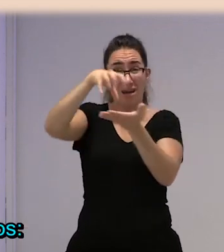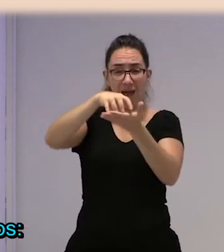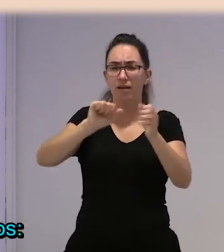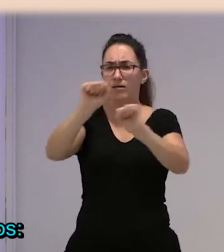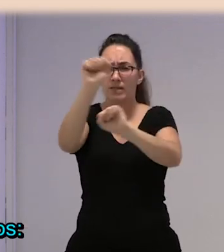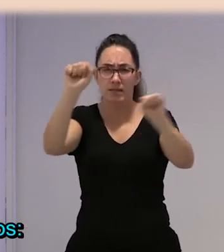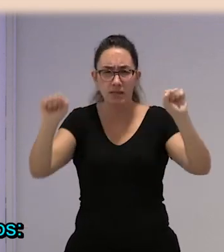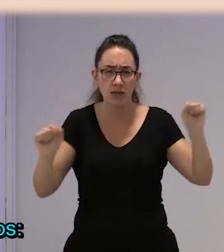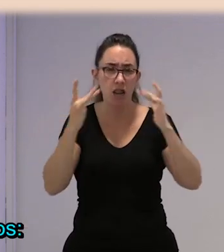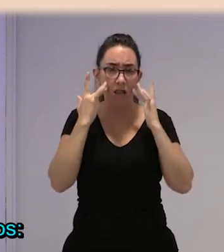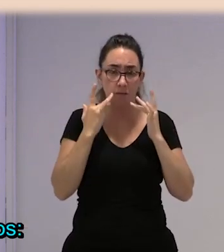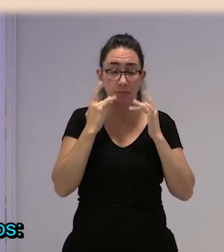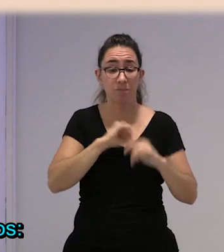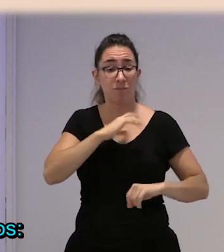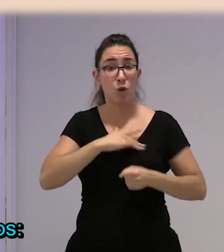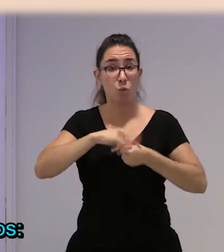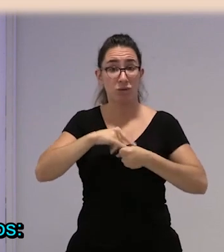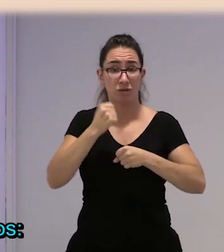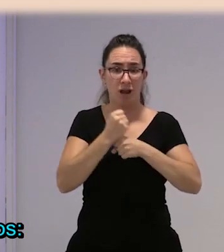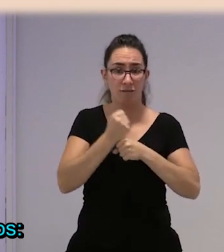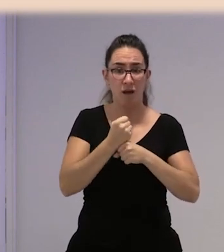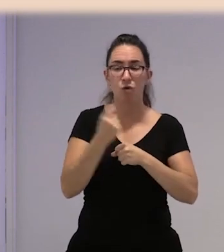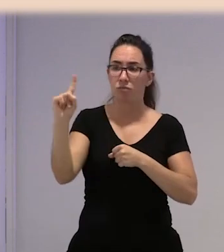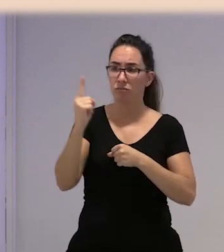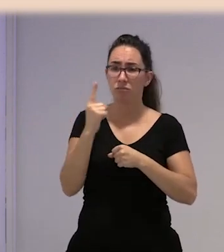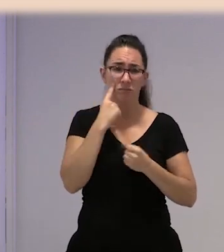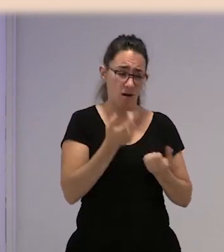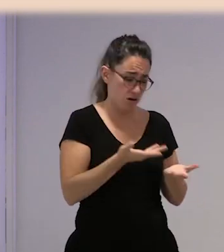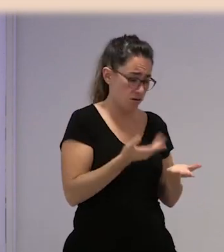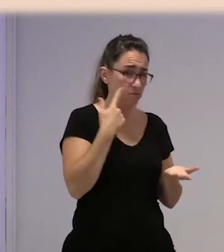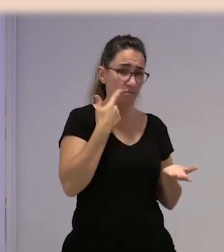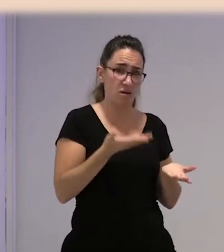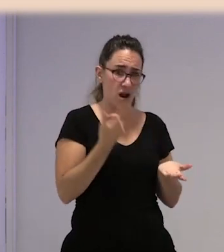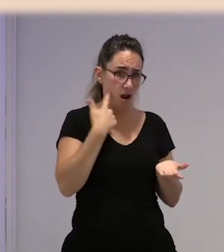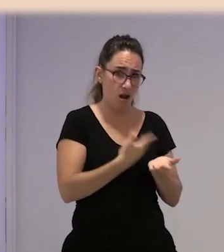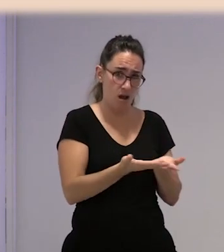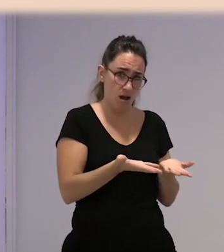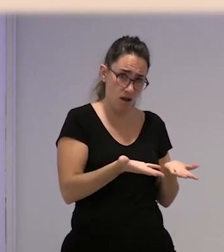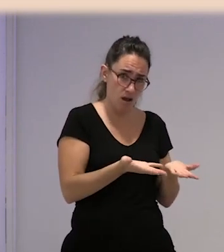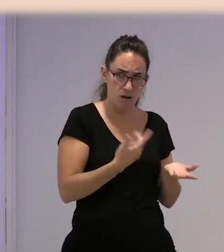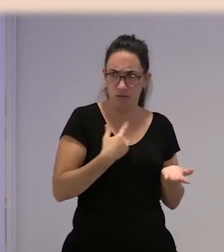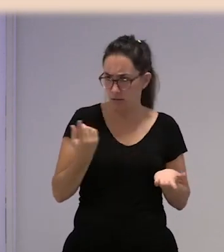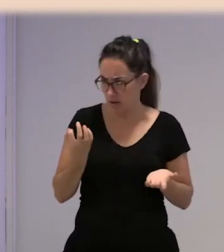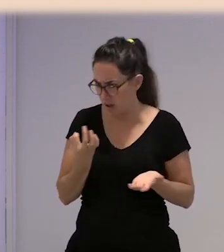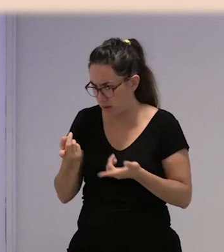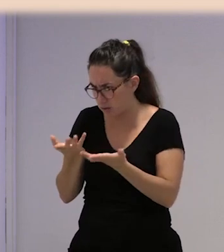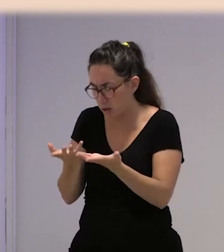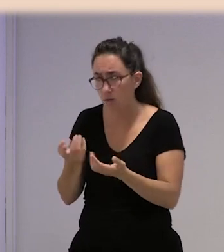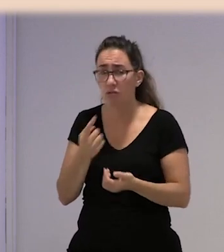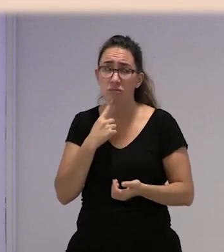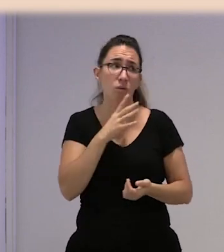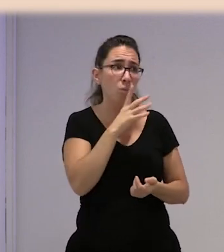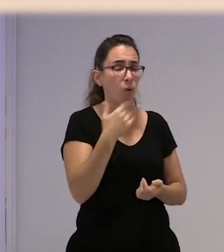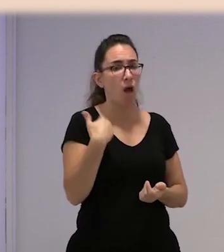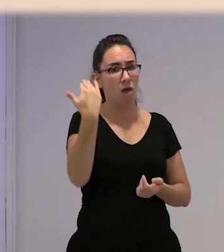Al día siguiente de trabajo, que fue el lunes, vino una de ellas enseñándome las manos. Mira Nayelo, que mira cómo tengo las manos, digo, ¿qué ha pasado? Dice, ¿qué más? No ha llevado a fulana